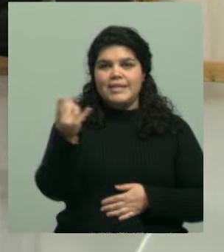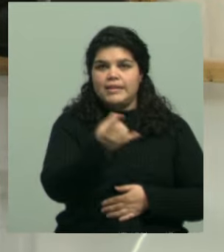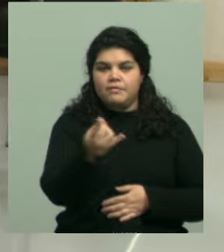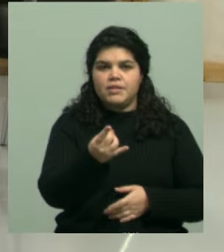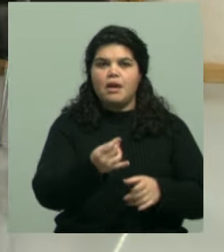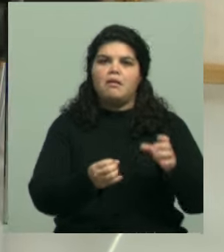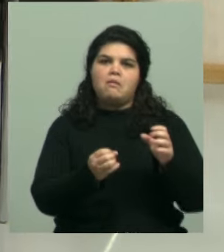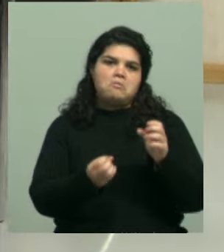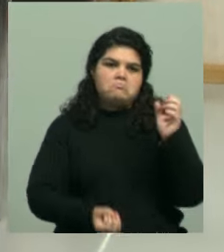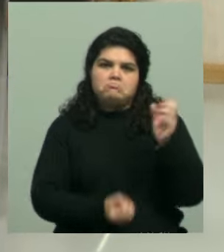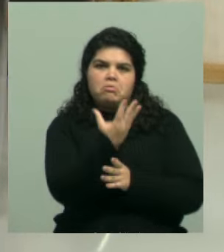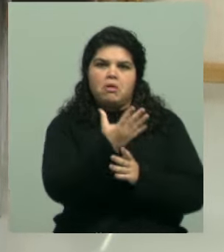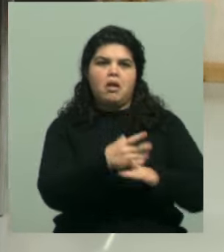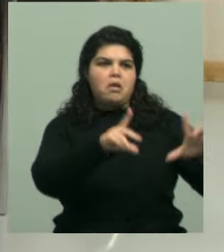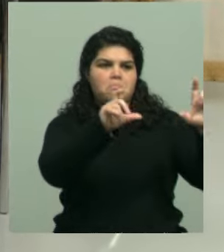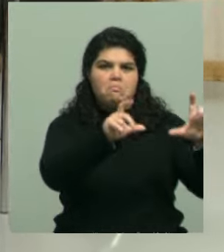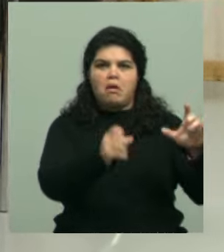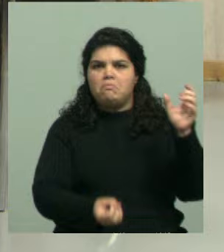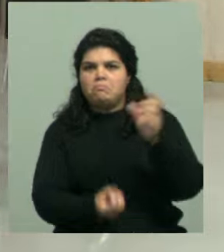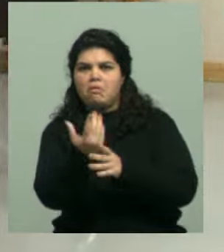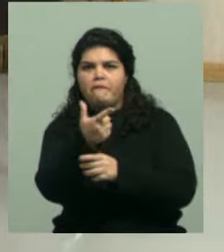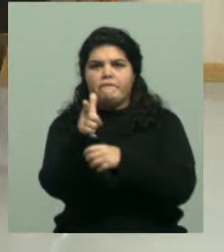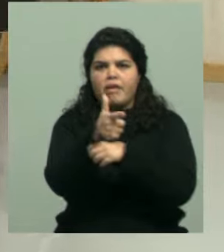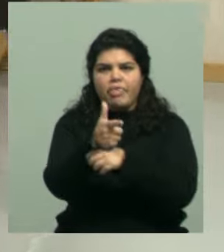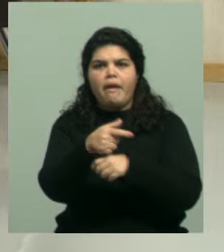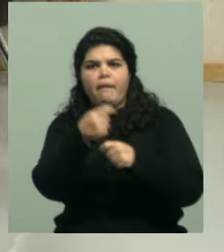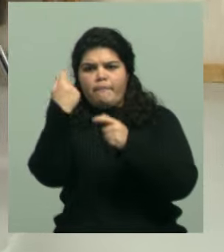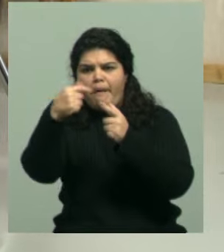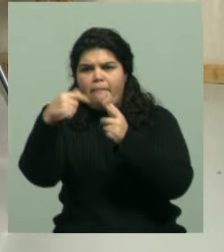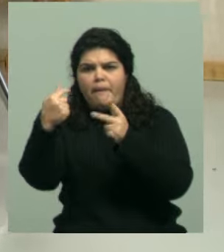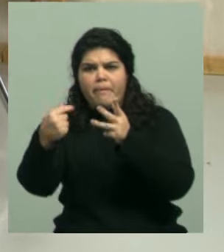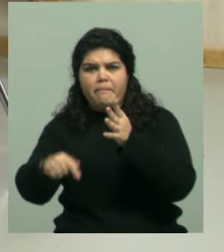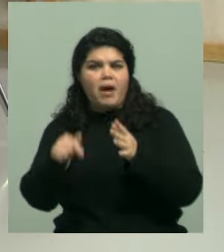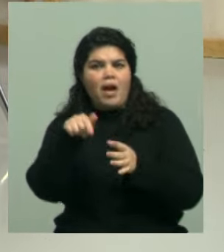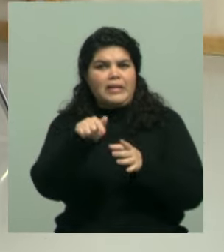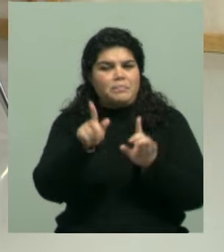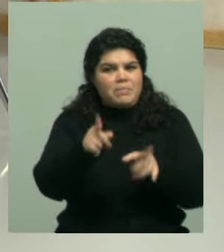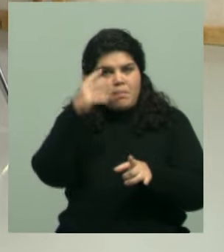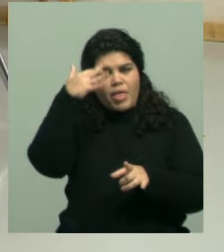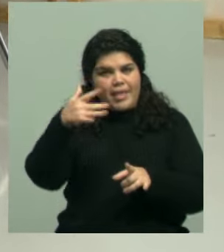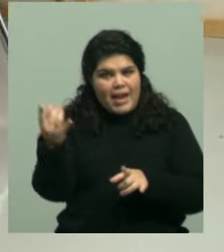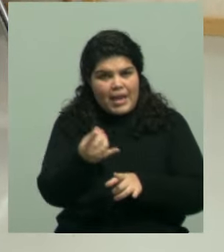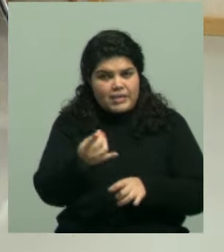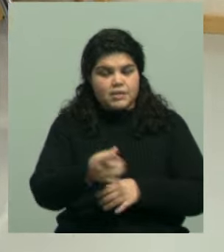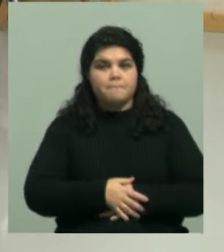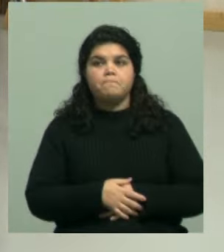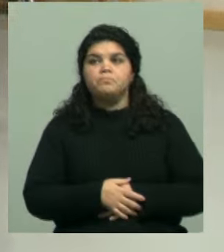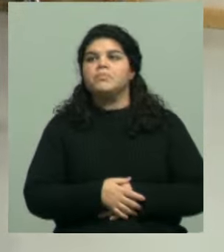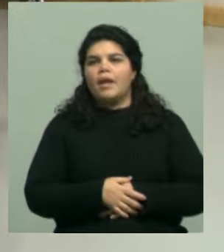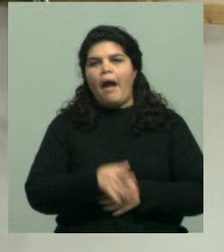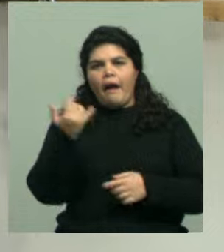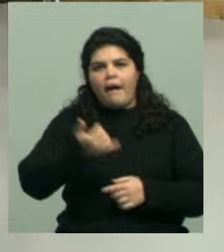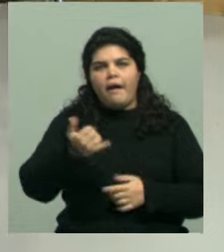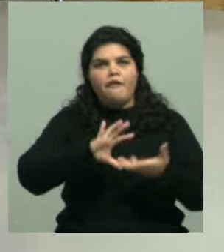videos o muchísimas otras aristas que tienen esta inteligencia artificial. Lo cierto es que hay herramientas para identificarlo. Por ejemplo, un caso muy